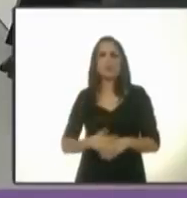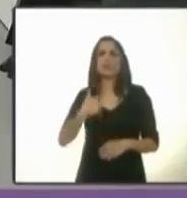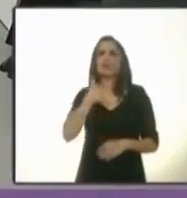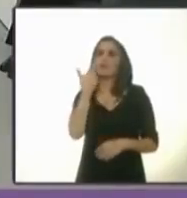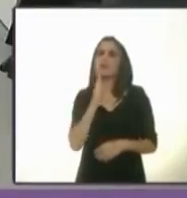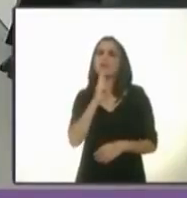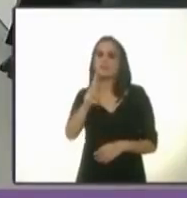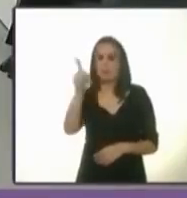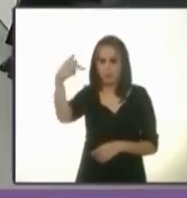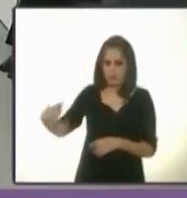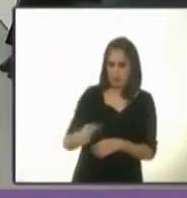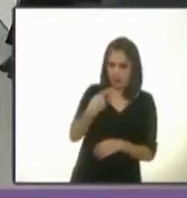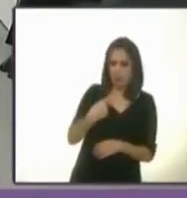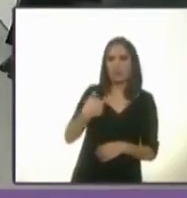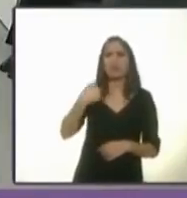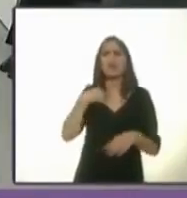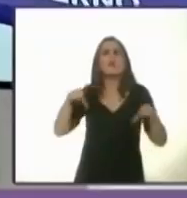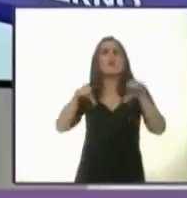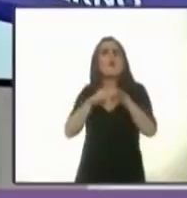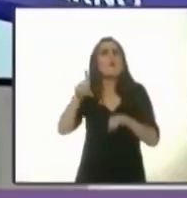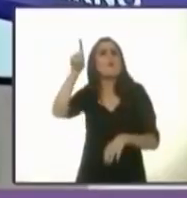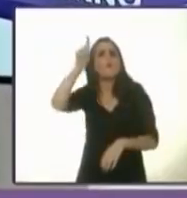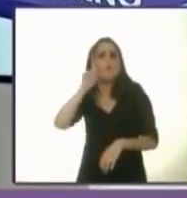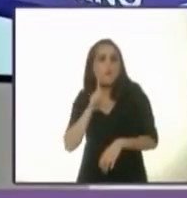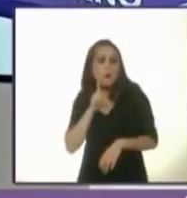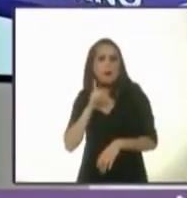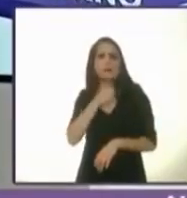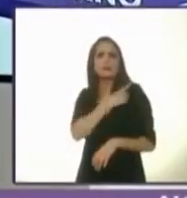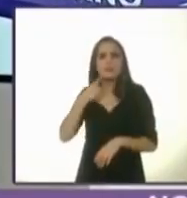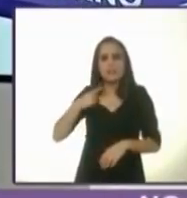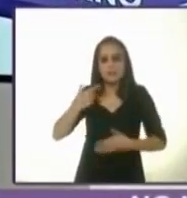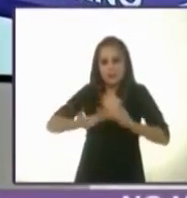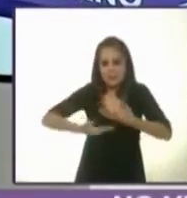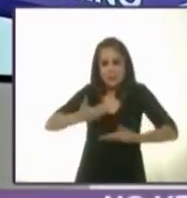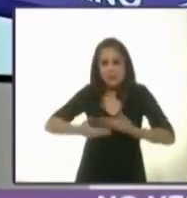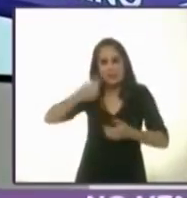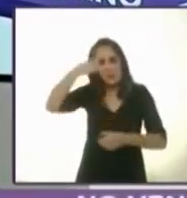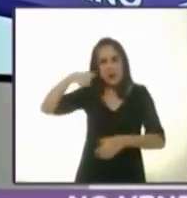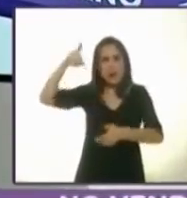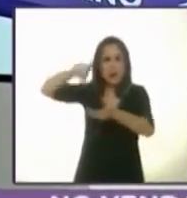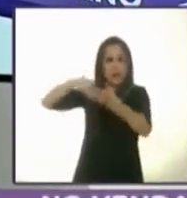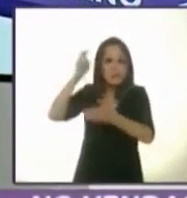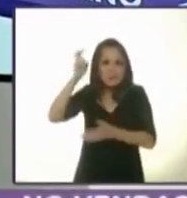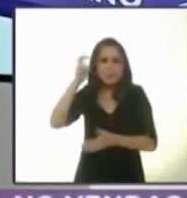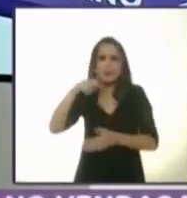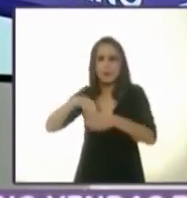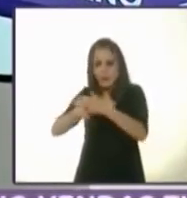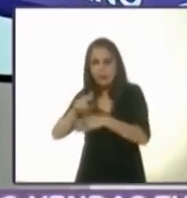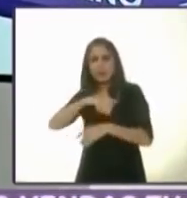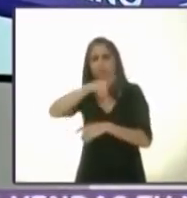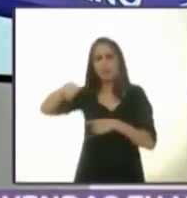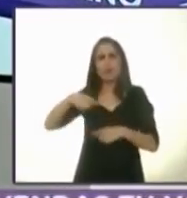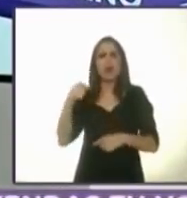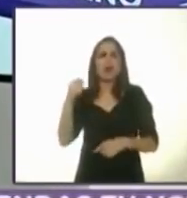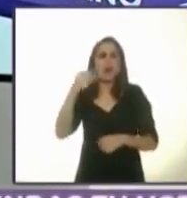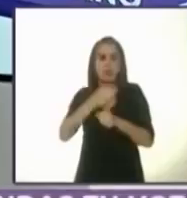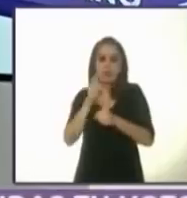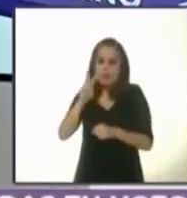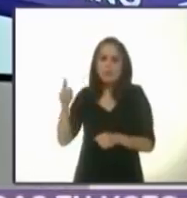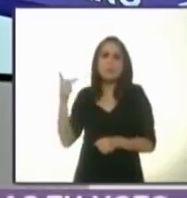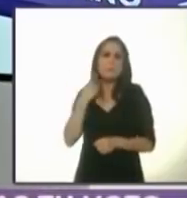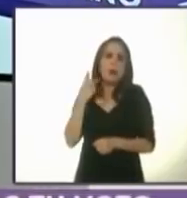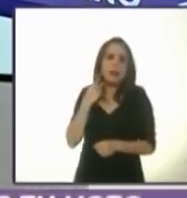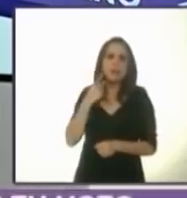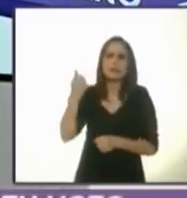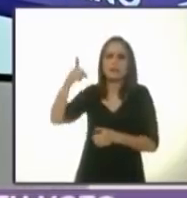pregunta, ¿cómo vamos a garantizar que las mujeres estén en el servicio público? Pues muy fácil. Vamos a acabar con el amiguismo político que hoy se da y se da en los